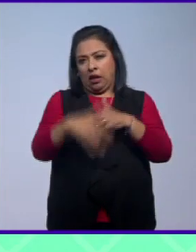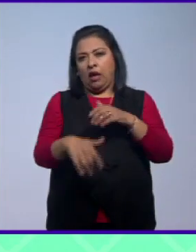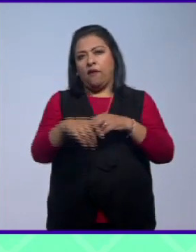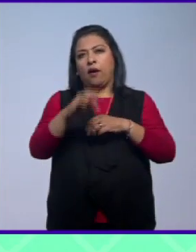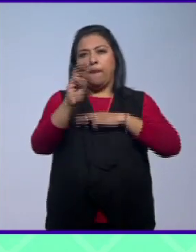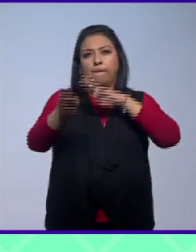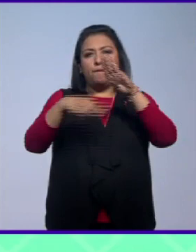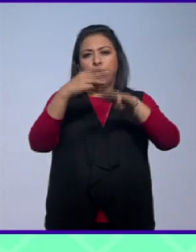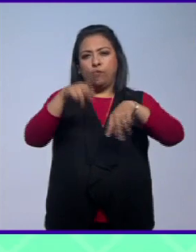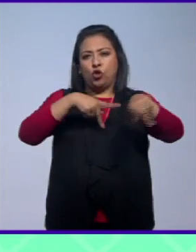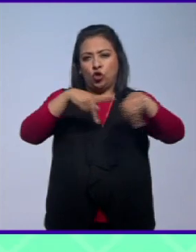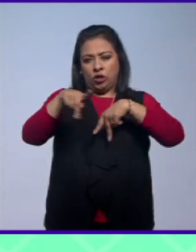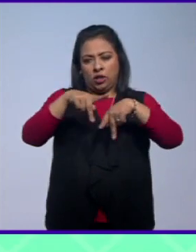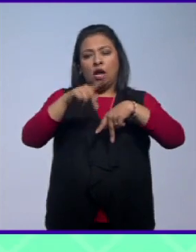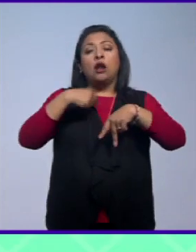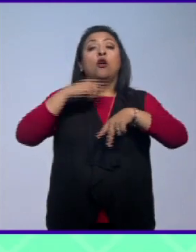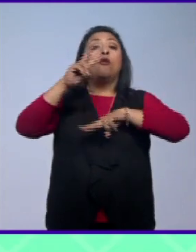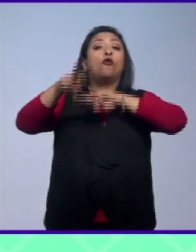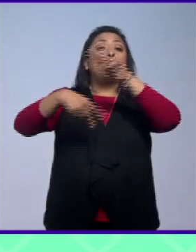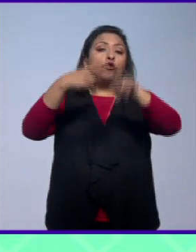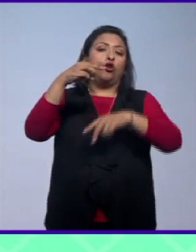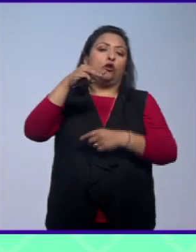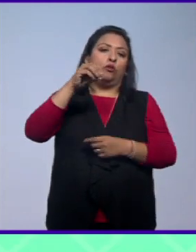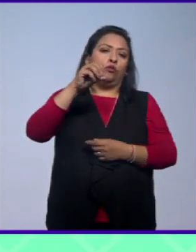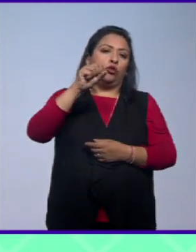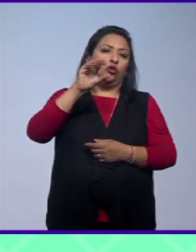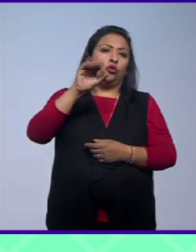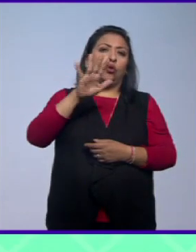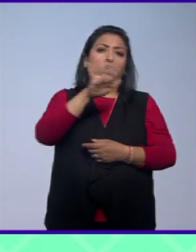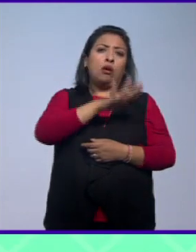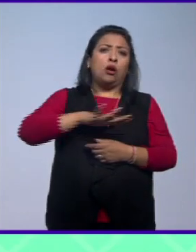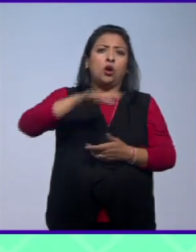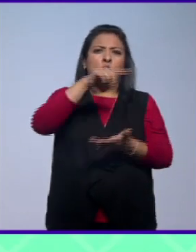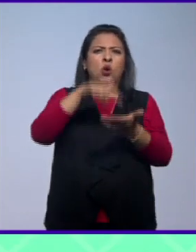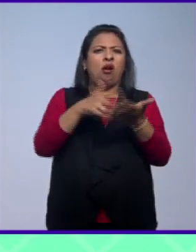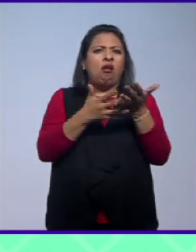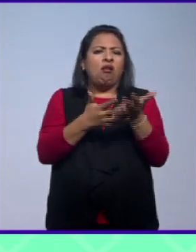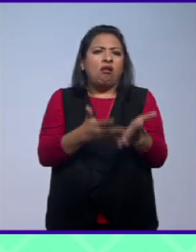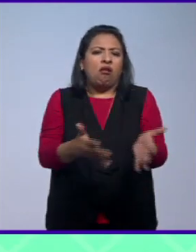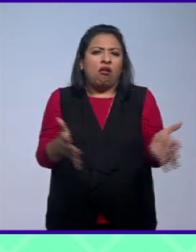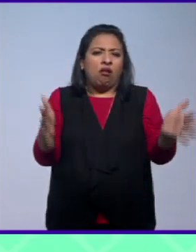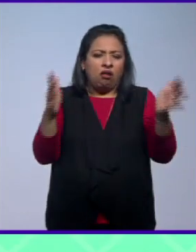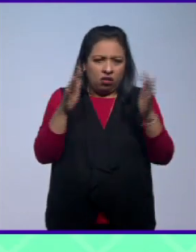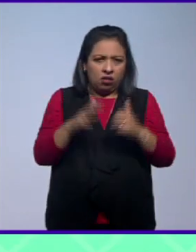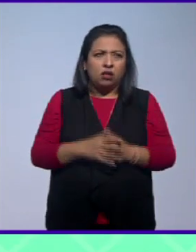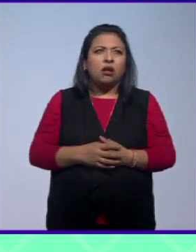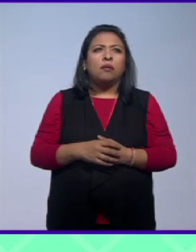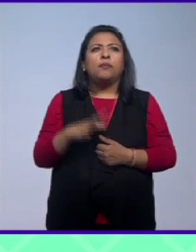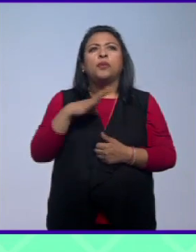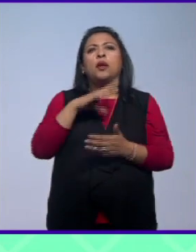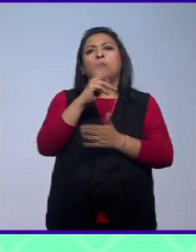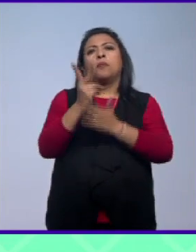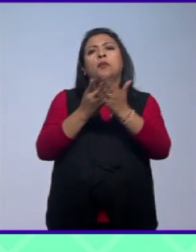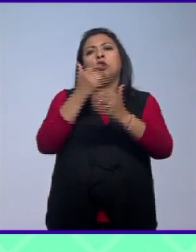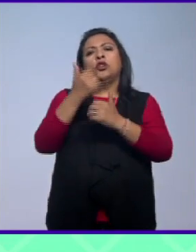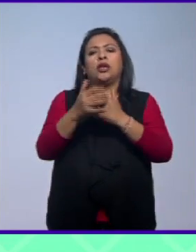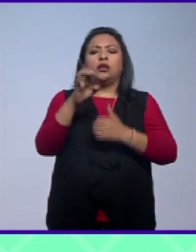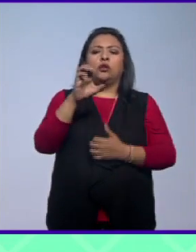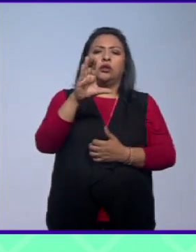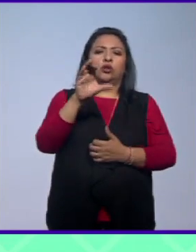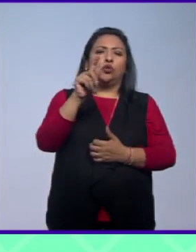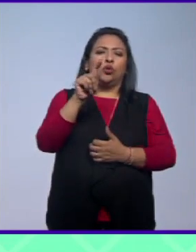voy a hacia Moscú un espacio muy grande una explanada un proyecto de escultura